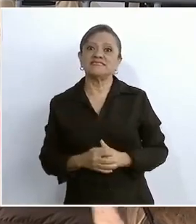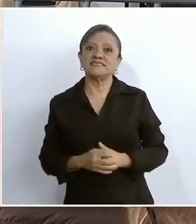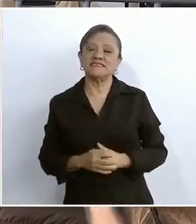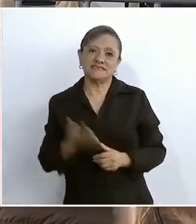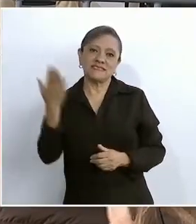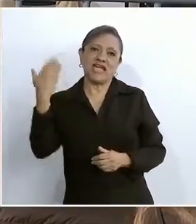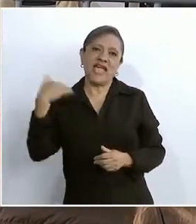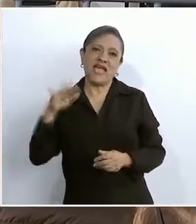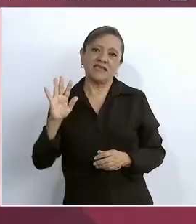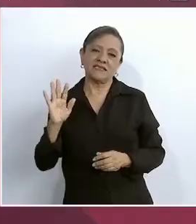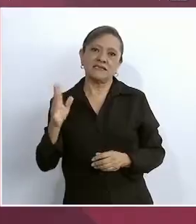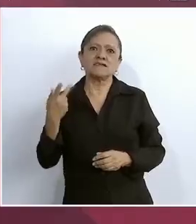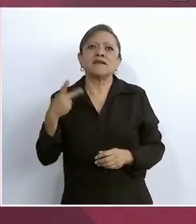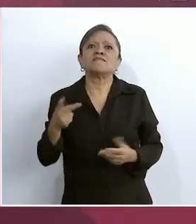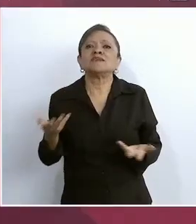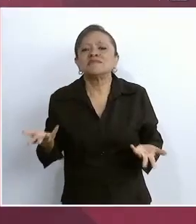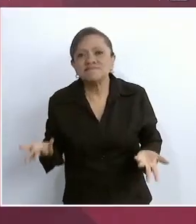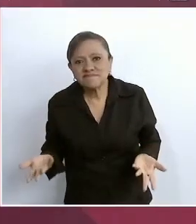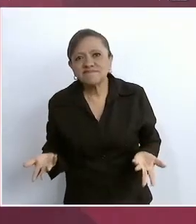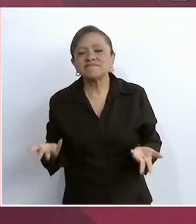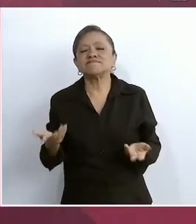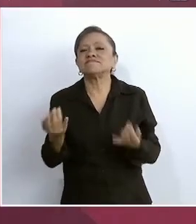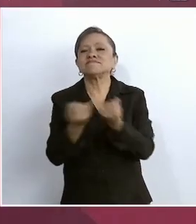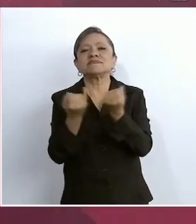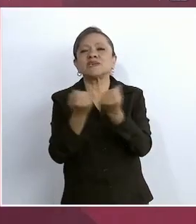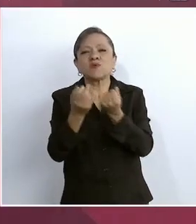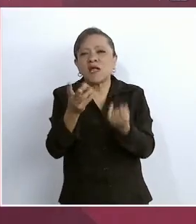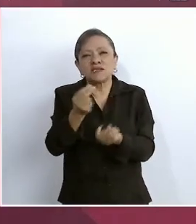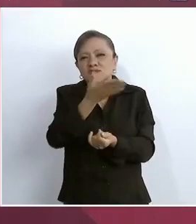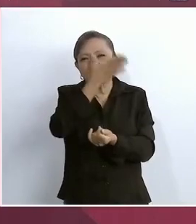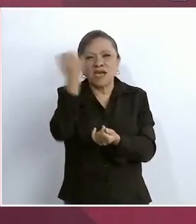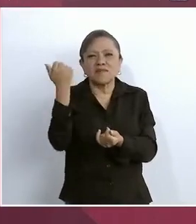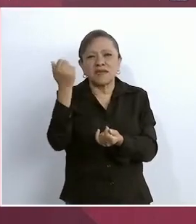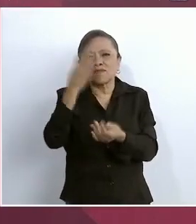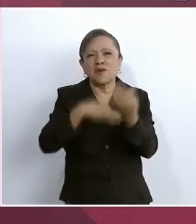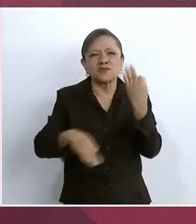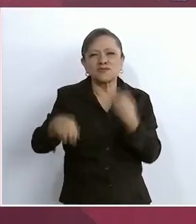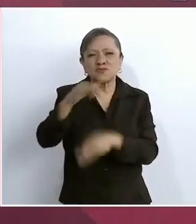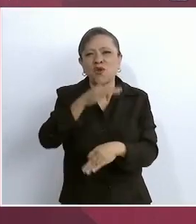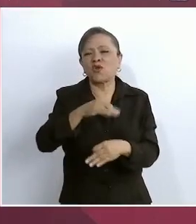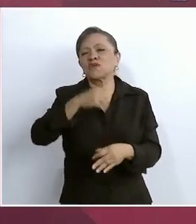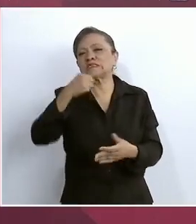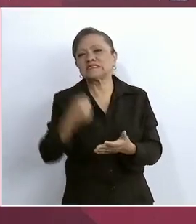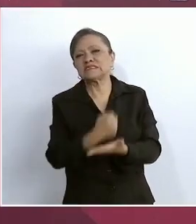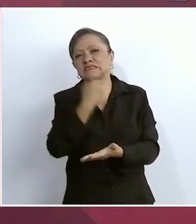saberlo todo, porque era como para comprar unas cinco